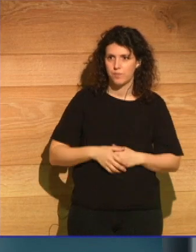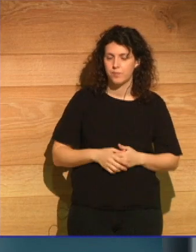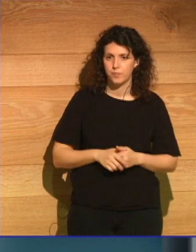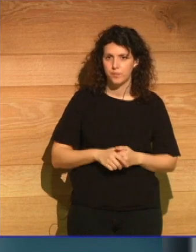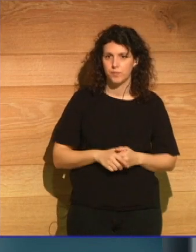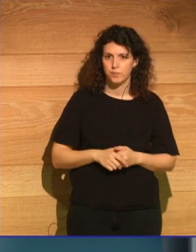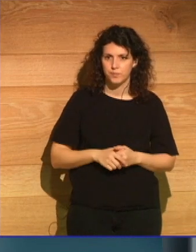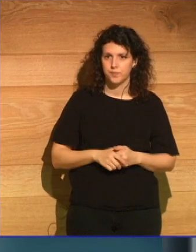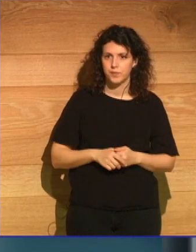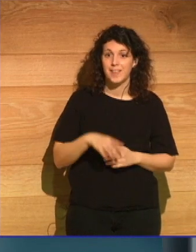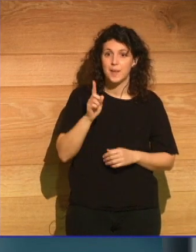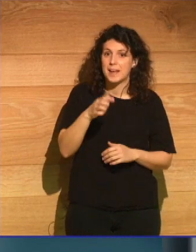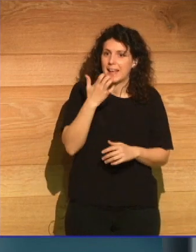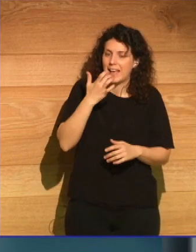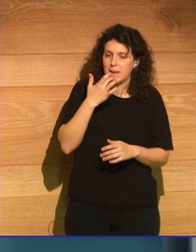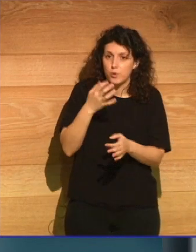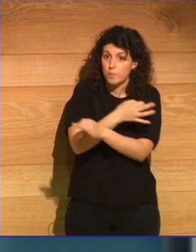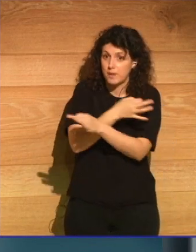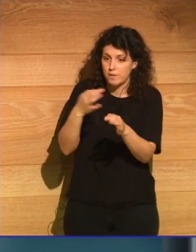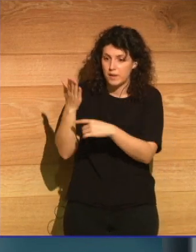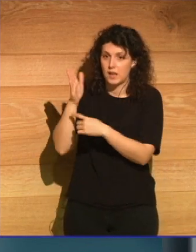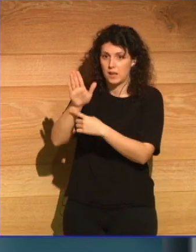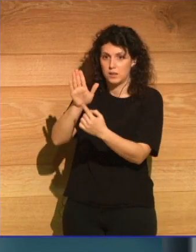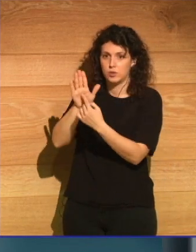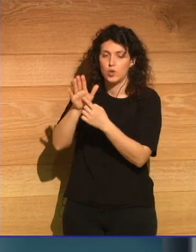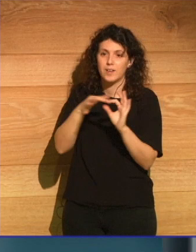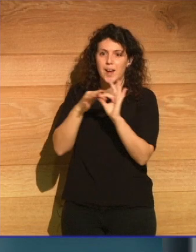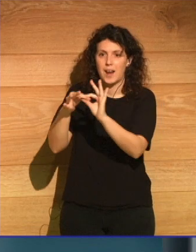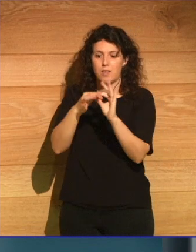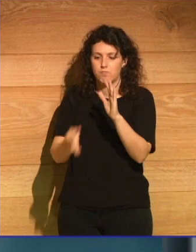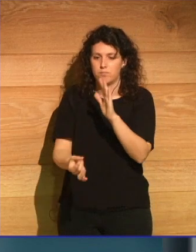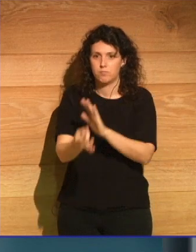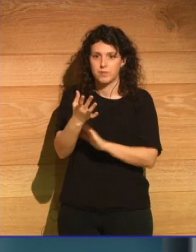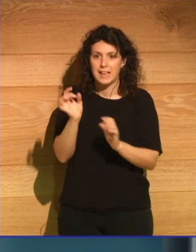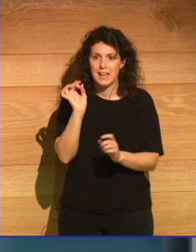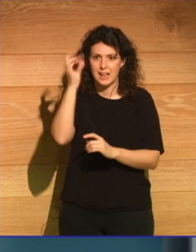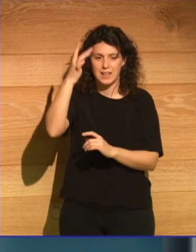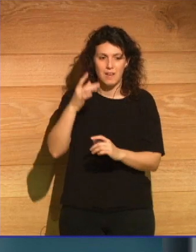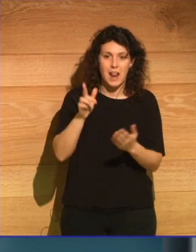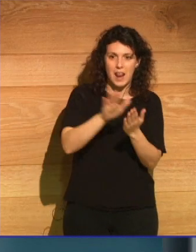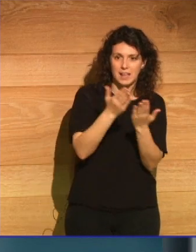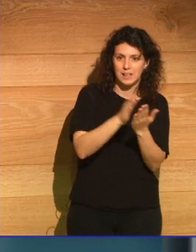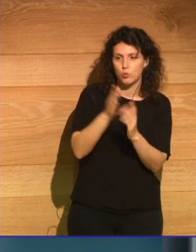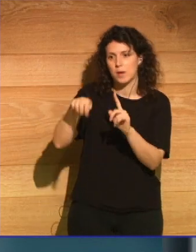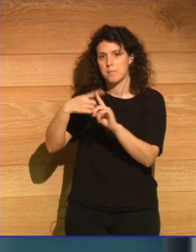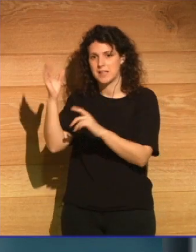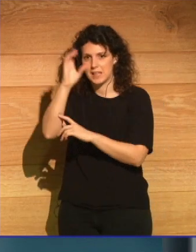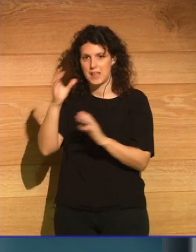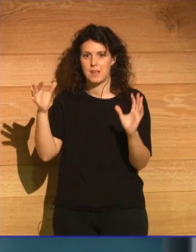También es un ejemplo perfecto de la relación creativa que existe entre la literatura y la ciencia.